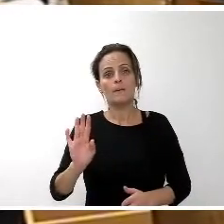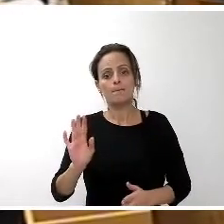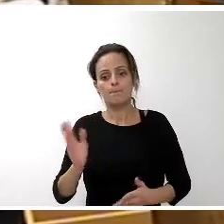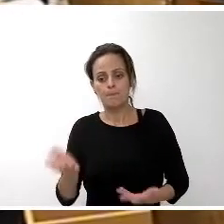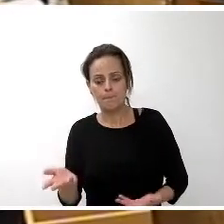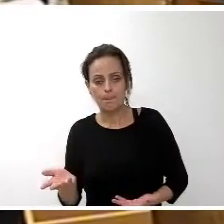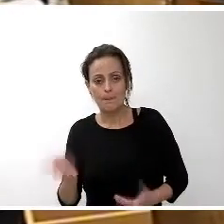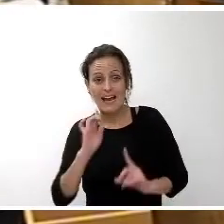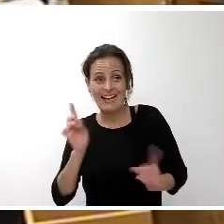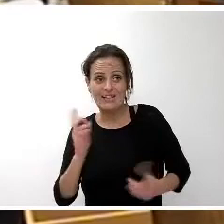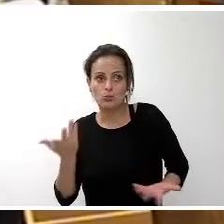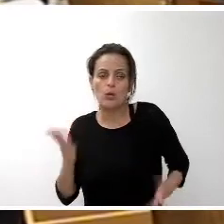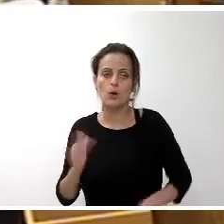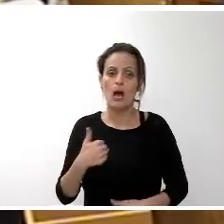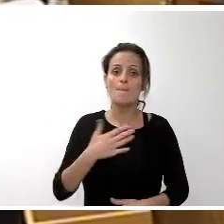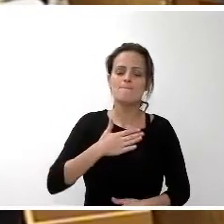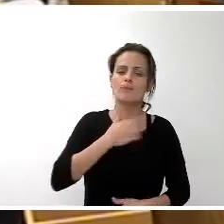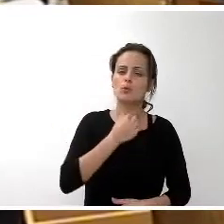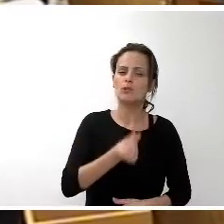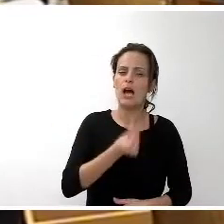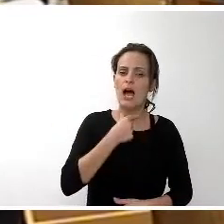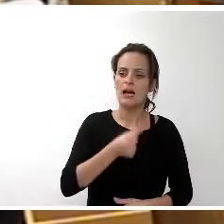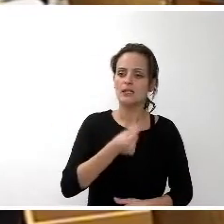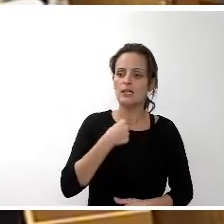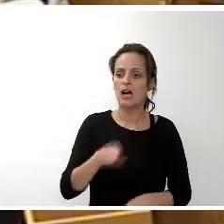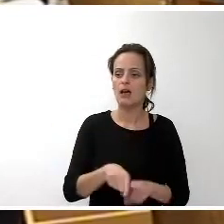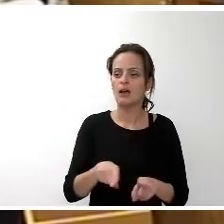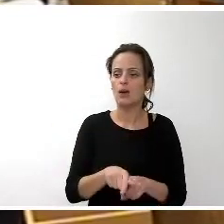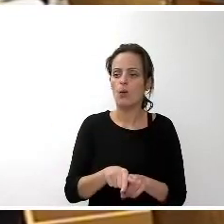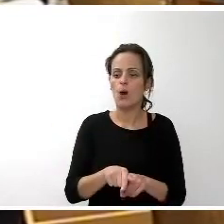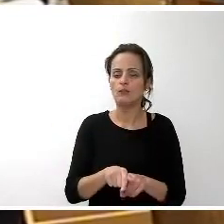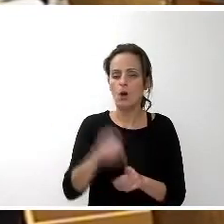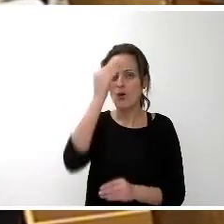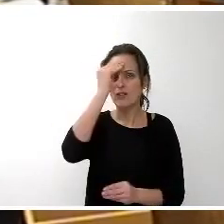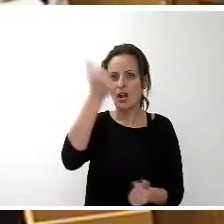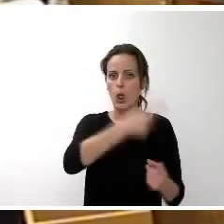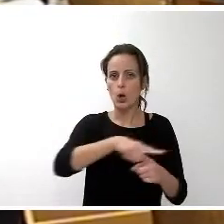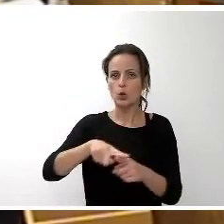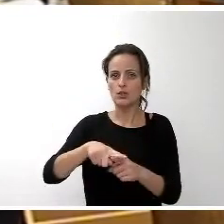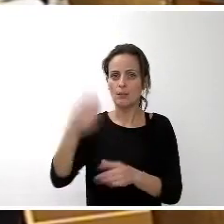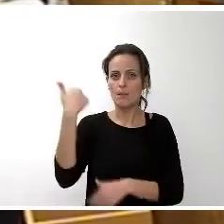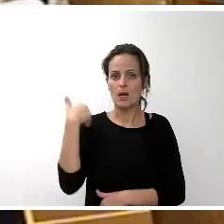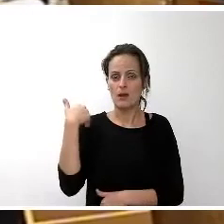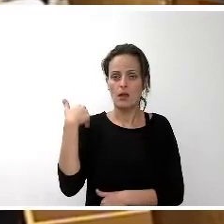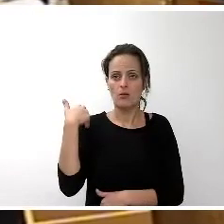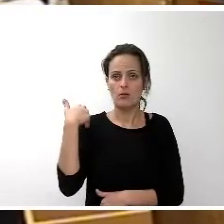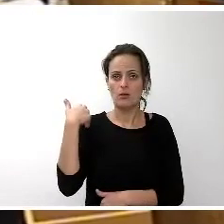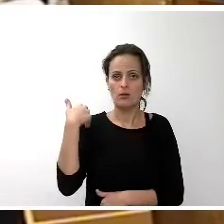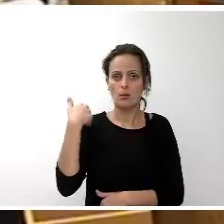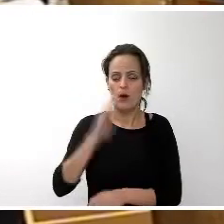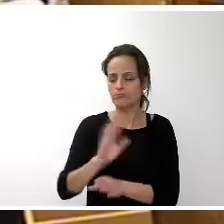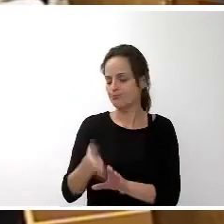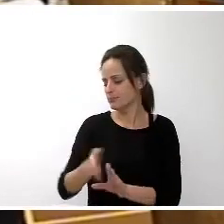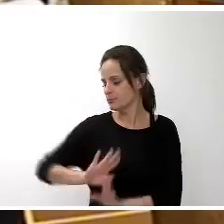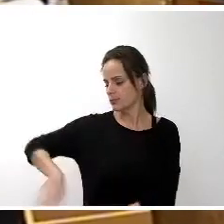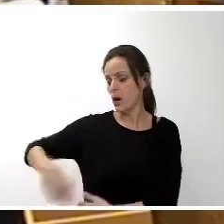a mí me gustaría que pudiéramos dar carpetazo al pasado en algunos temas yo le vengo yendo desde su toma de posición